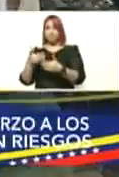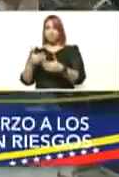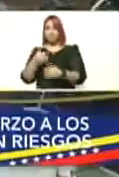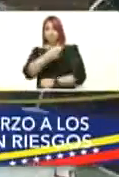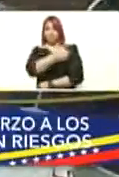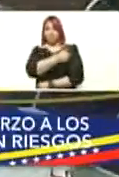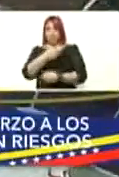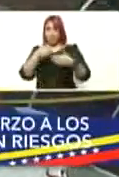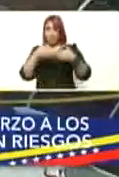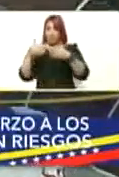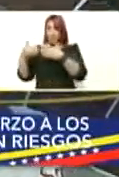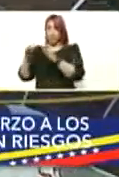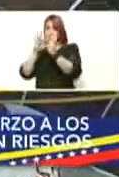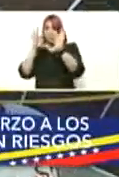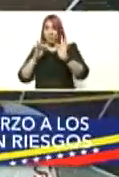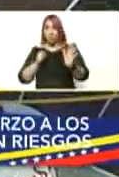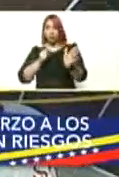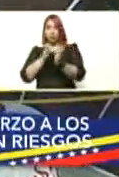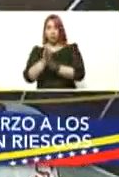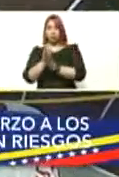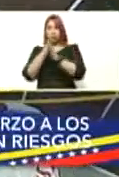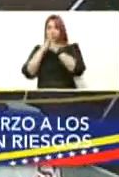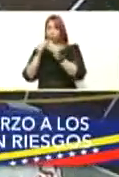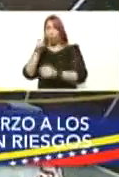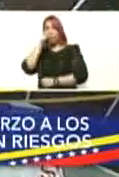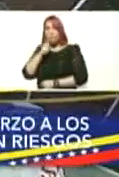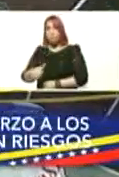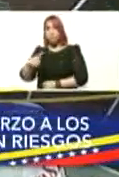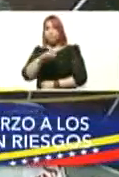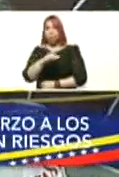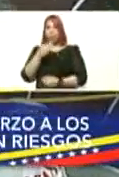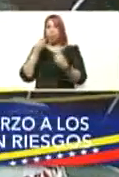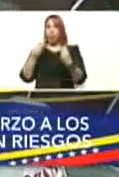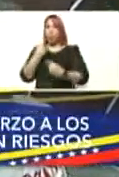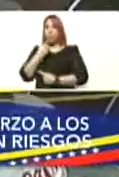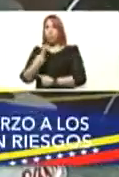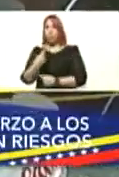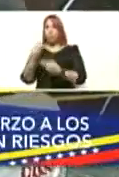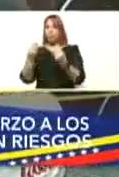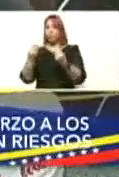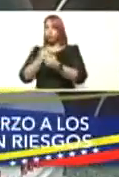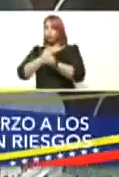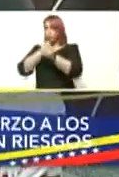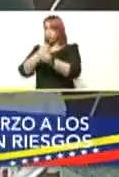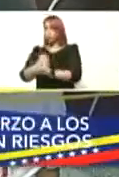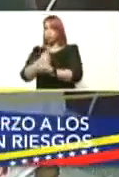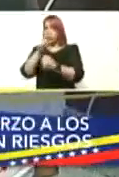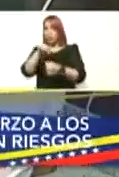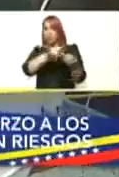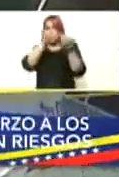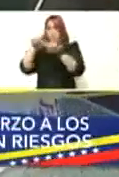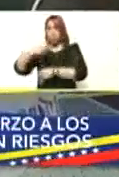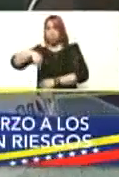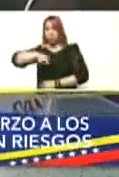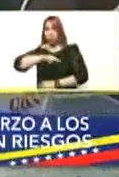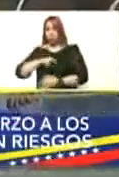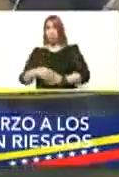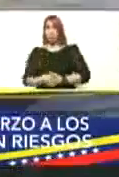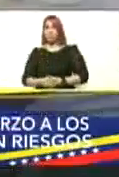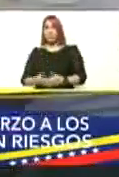ha garantizado de manera gratuita para todo el pueblo como lo caracteriza con mucho amor asimismo estamos nosotros